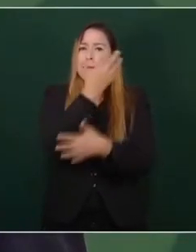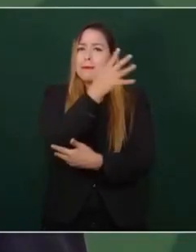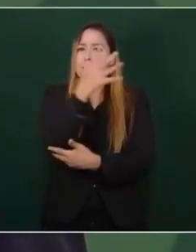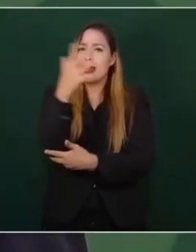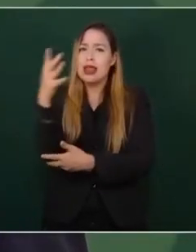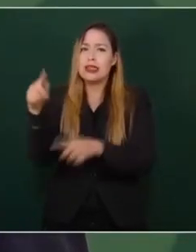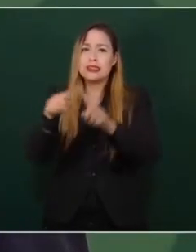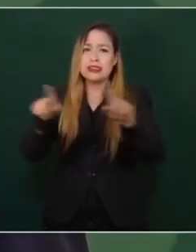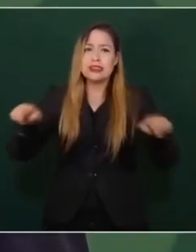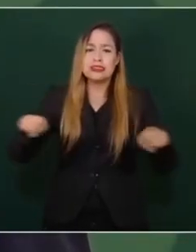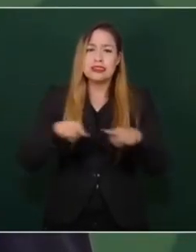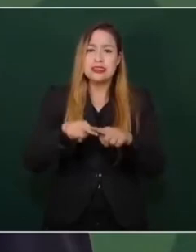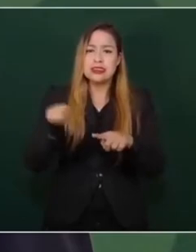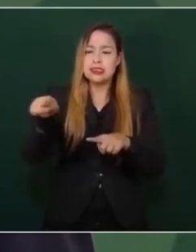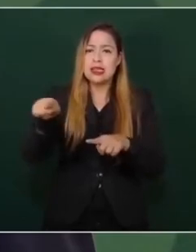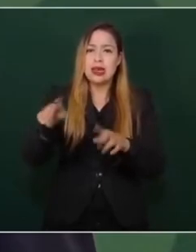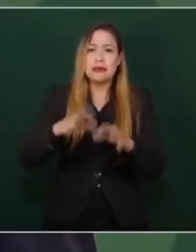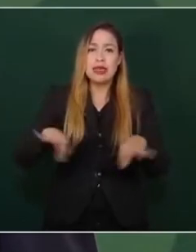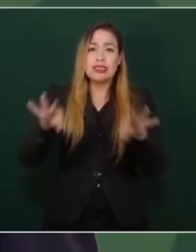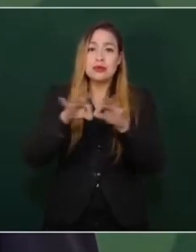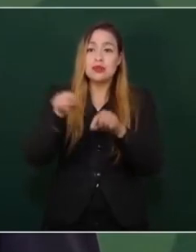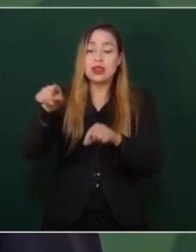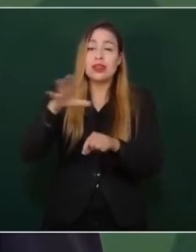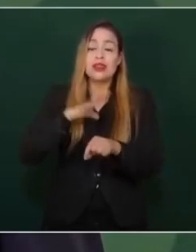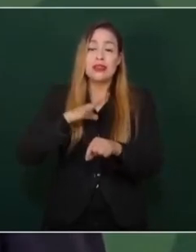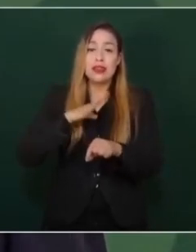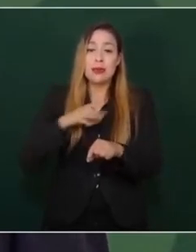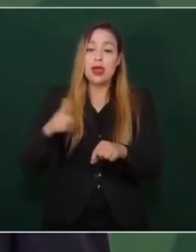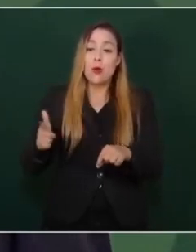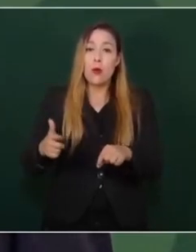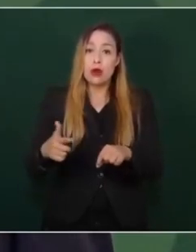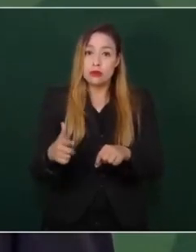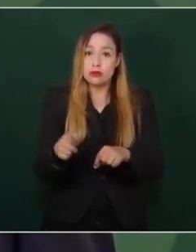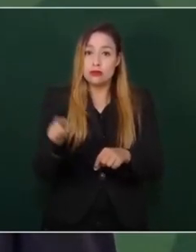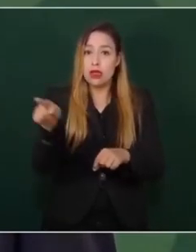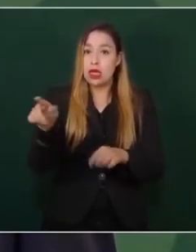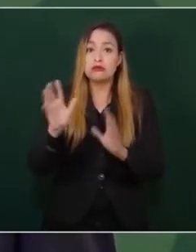10 años.